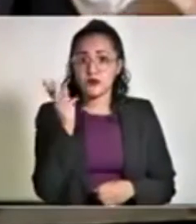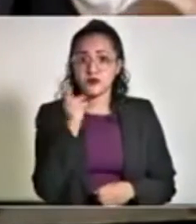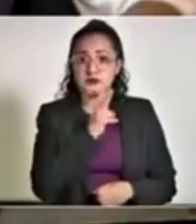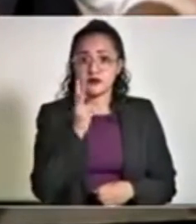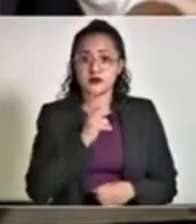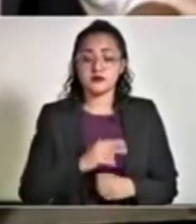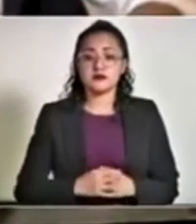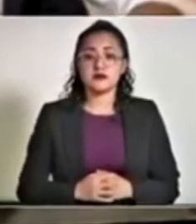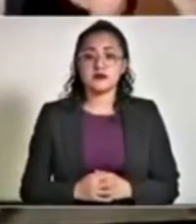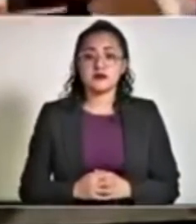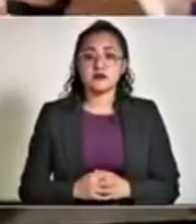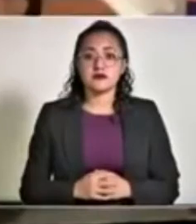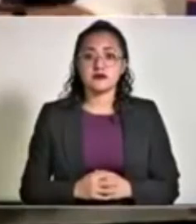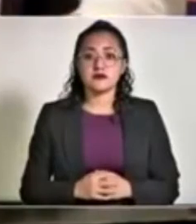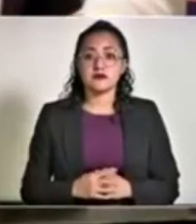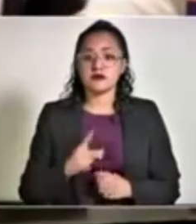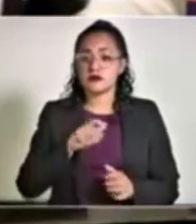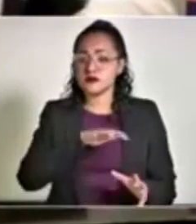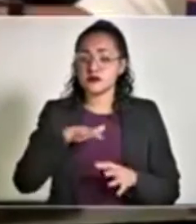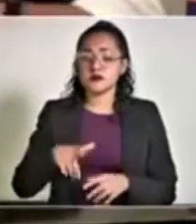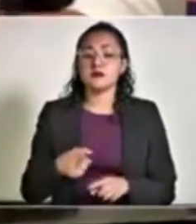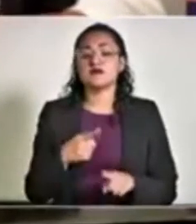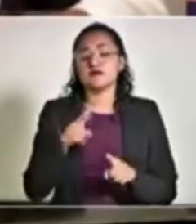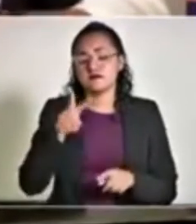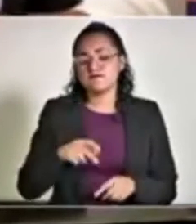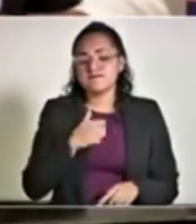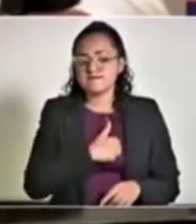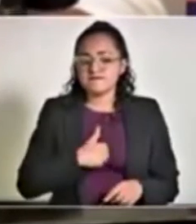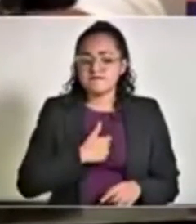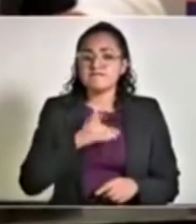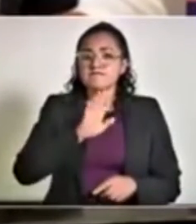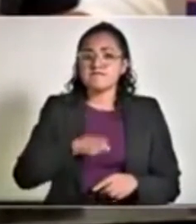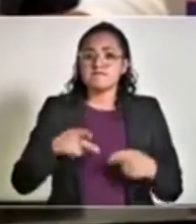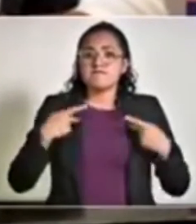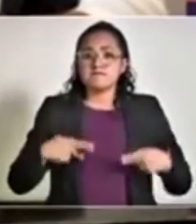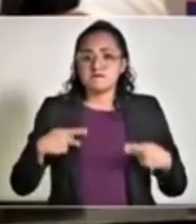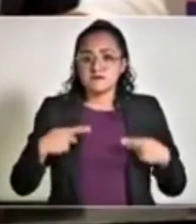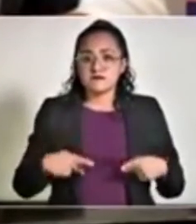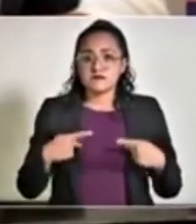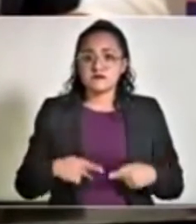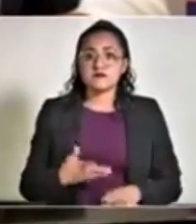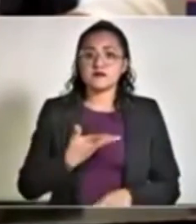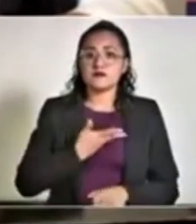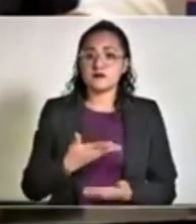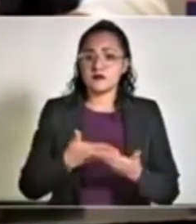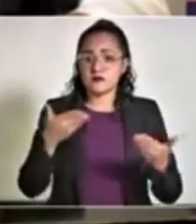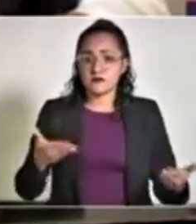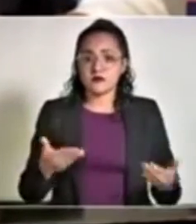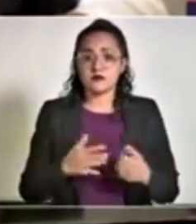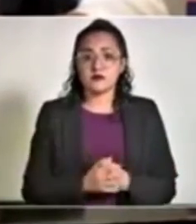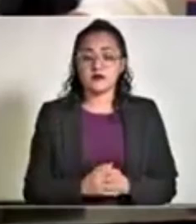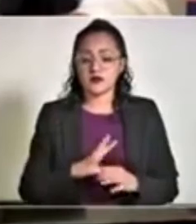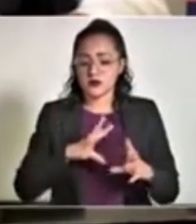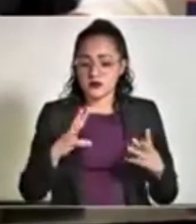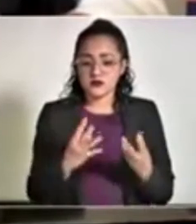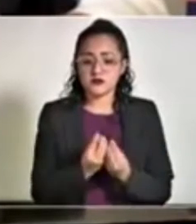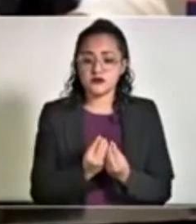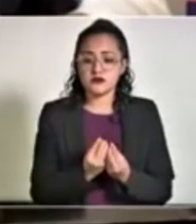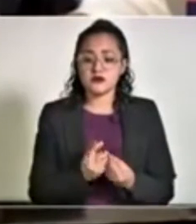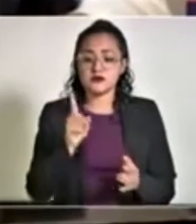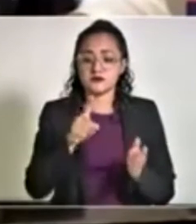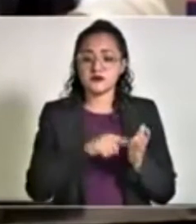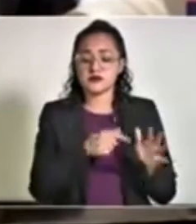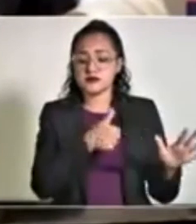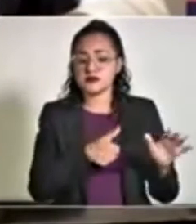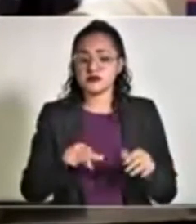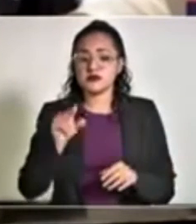En lo que respecta, lamentablemente, tenemos el acumulado de